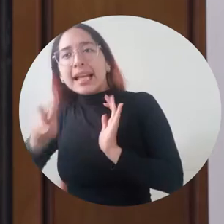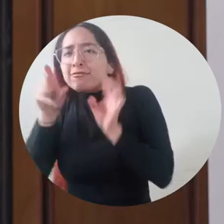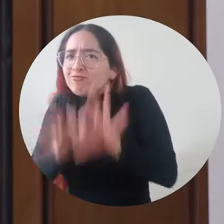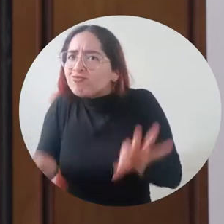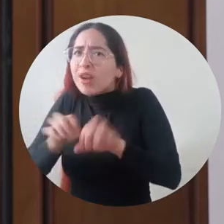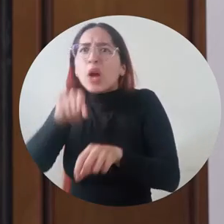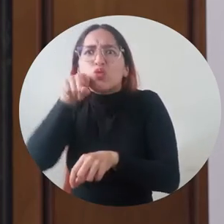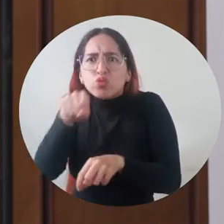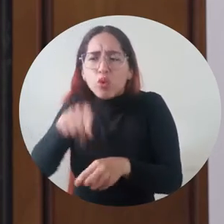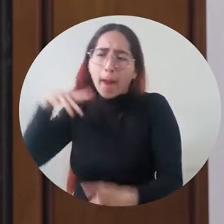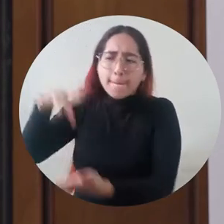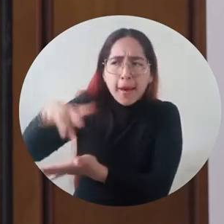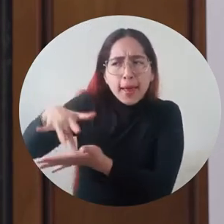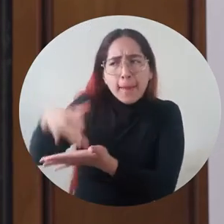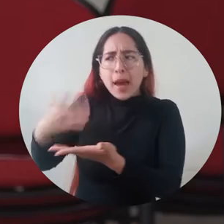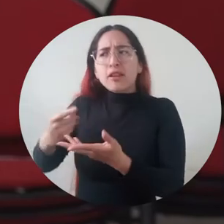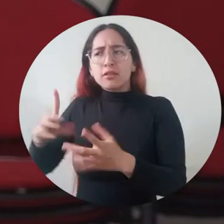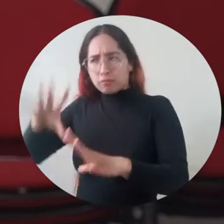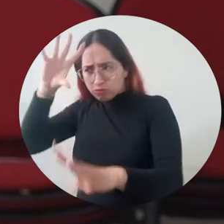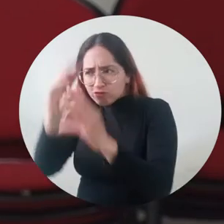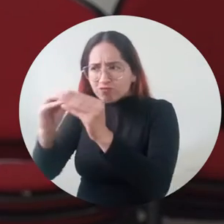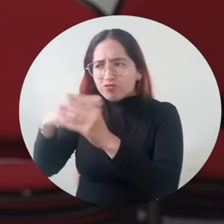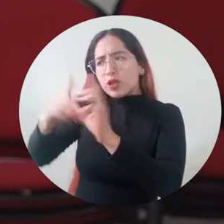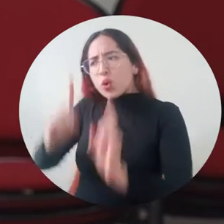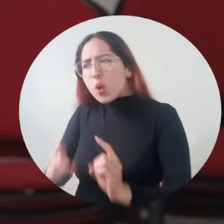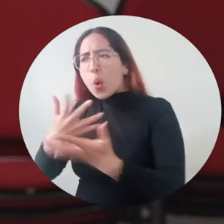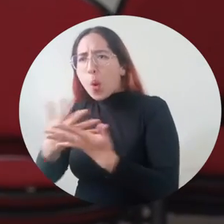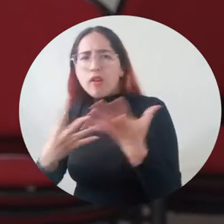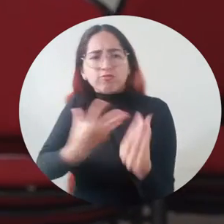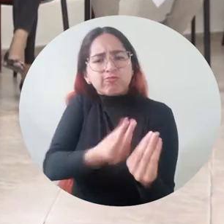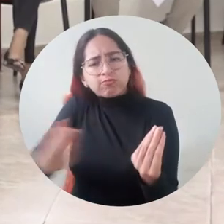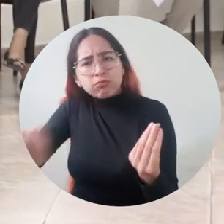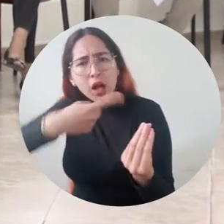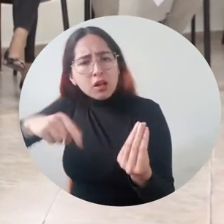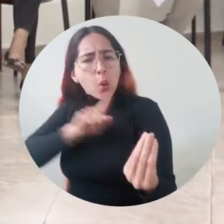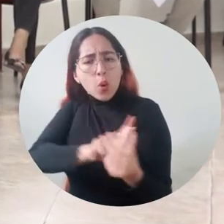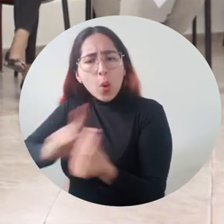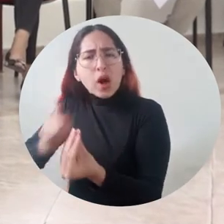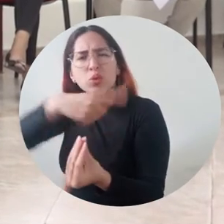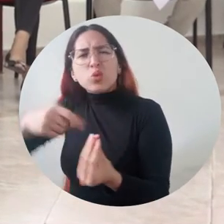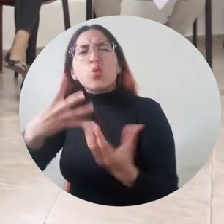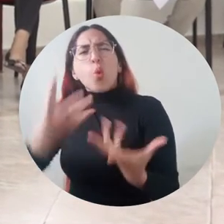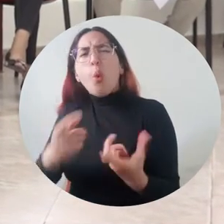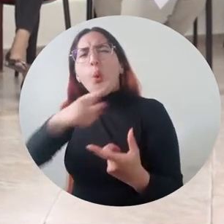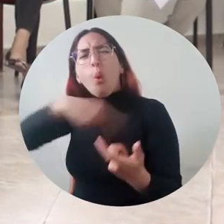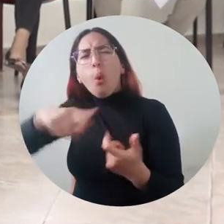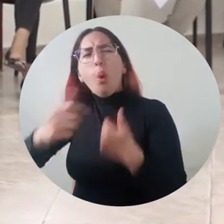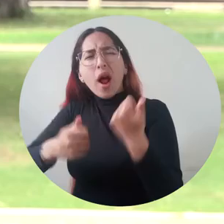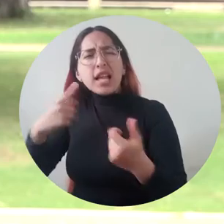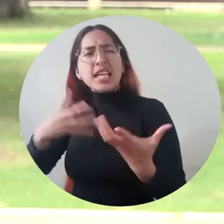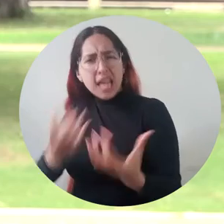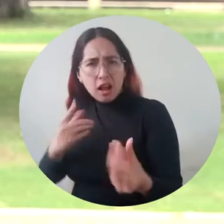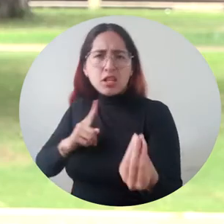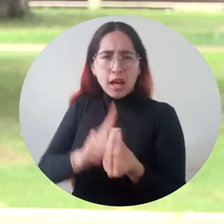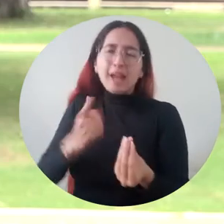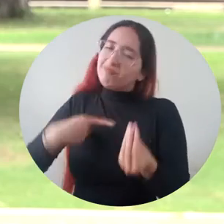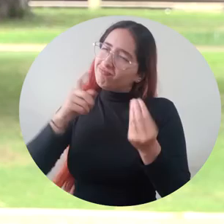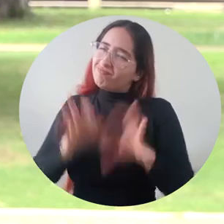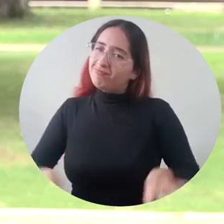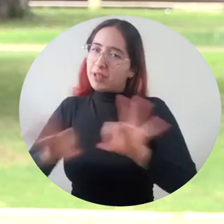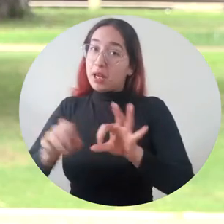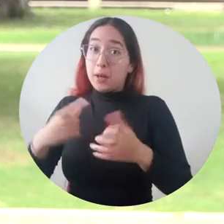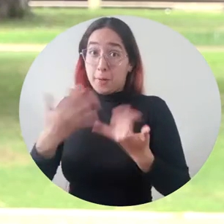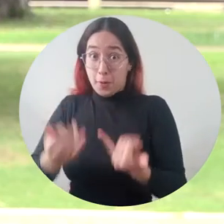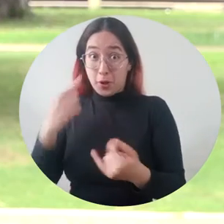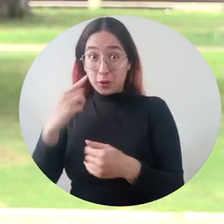participes en la toma de decisiones en los distintos órganos a los que deseas aspirar. Por ello, te invitamos a que ingreses a la